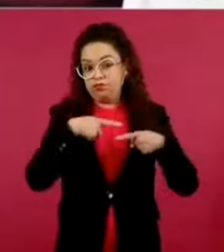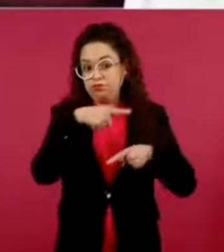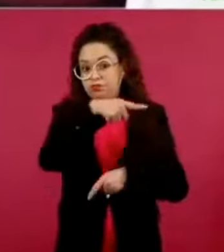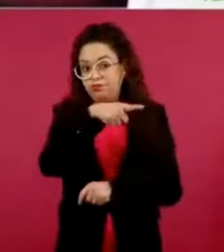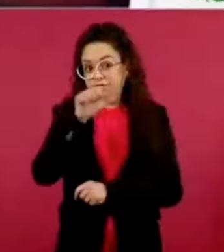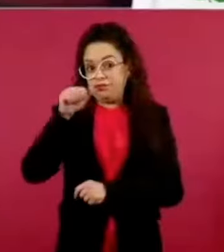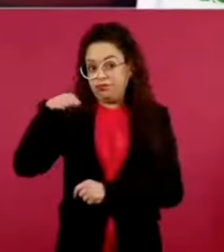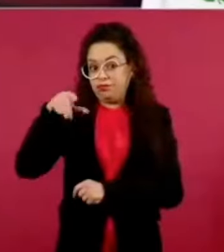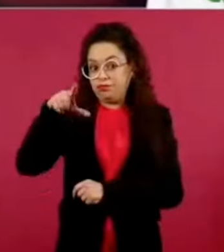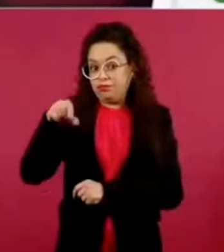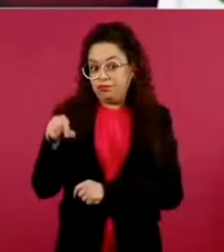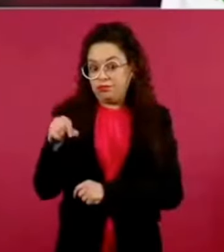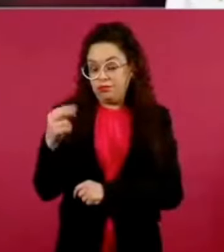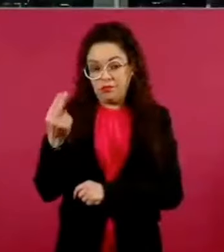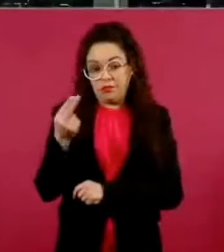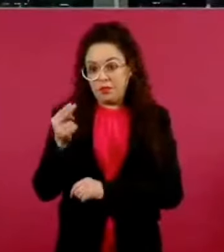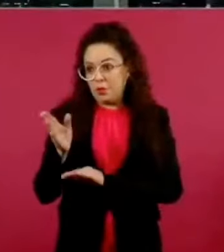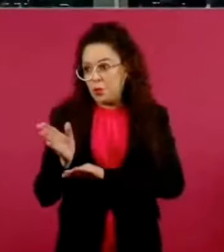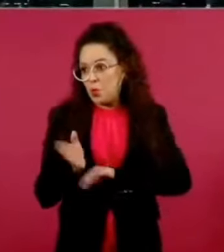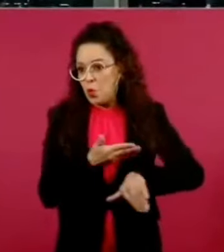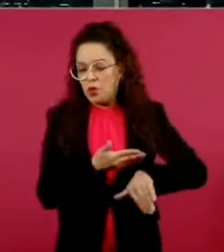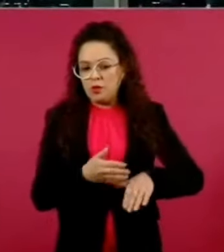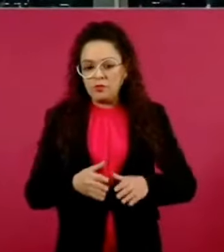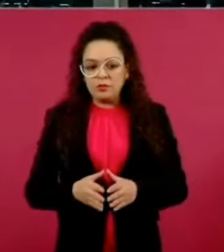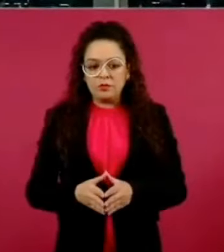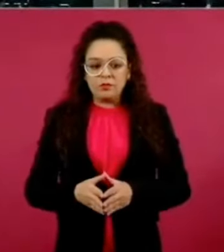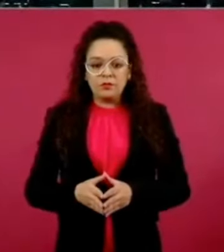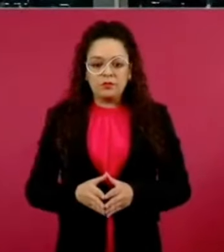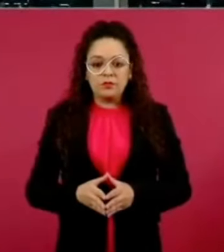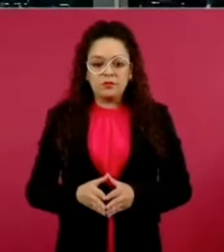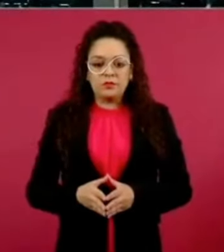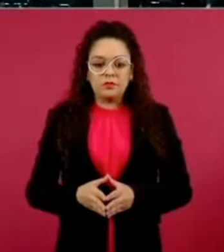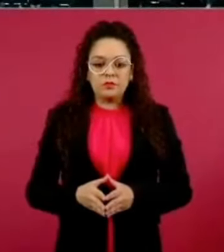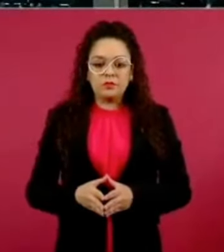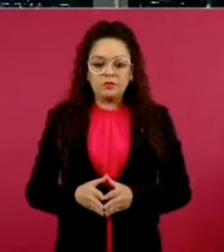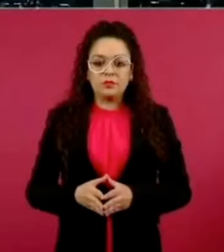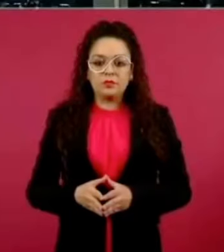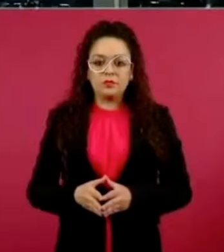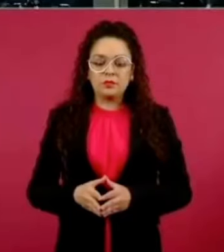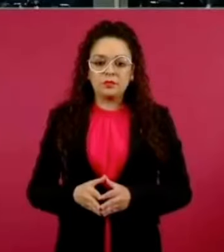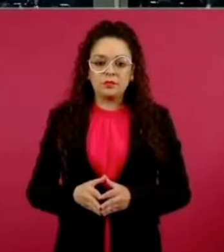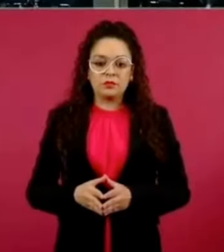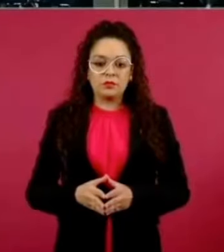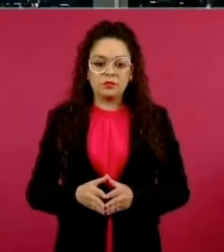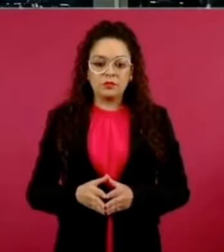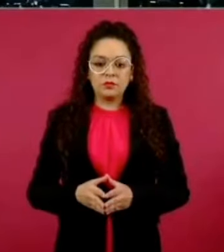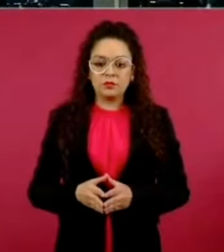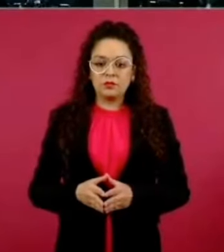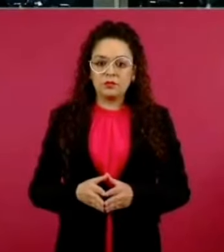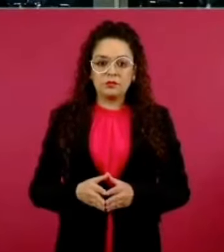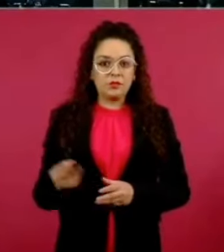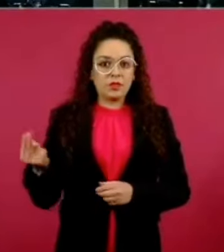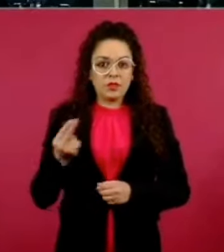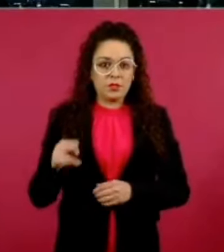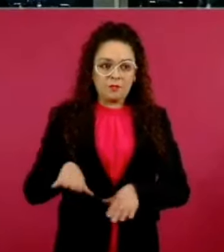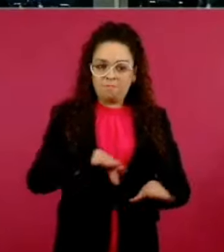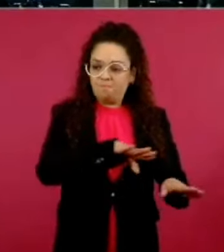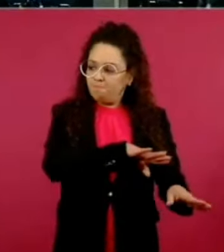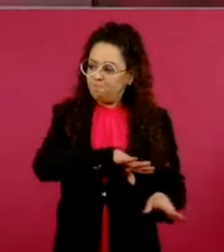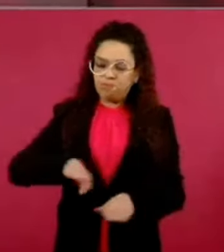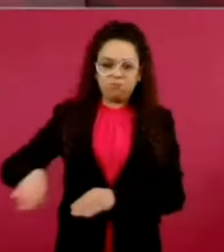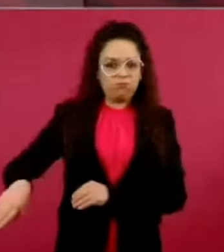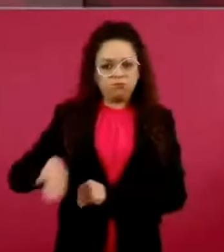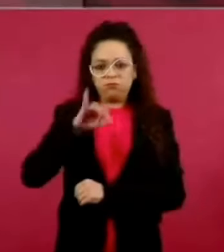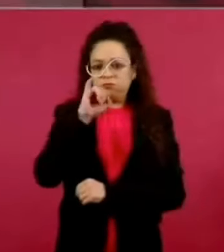¿Cómo? De cualquier modo, había que hacernos hablar, de cualquier modo